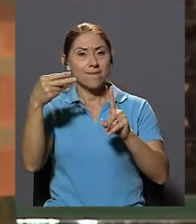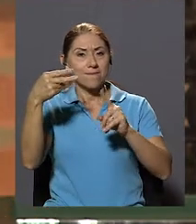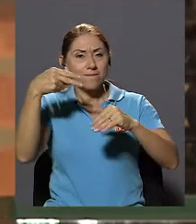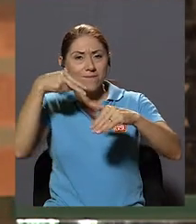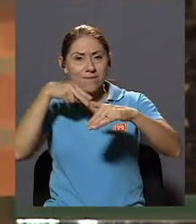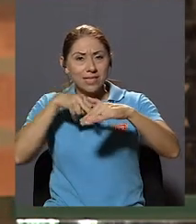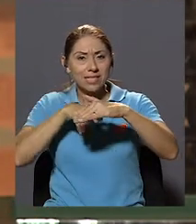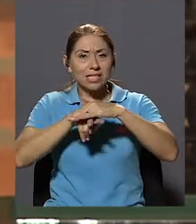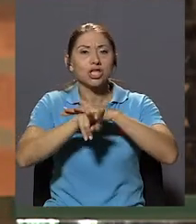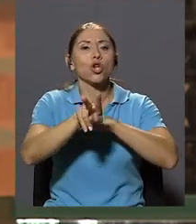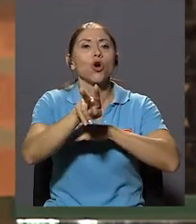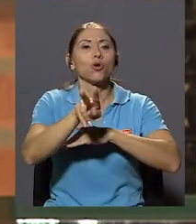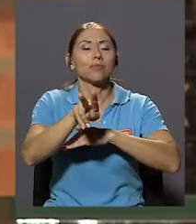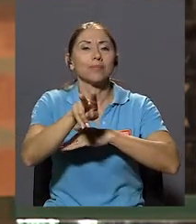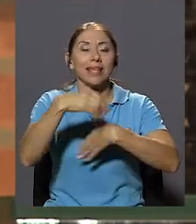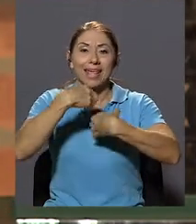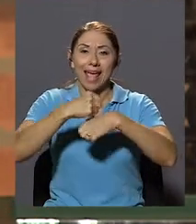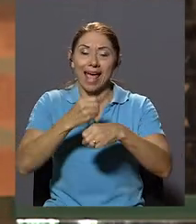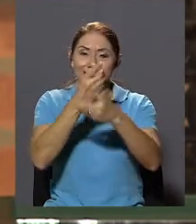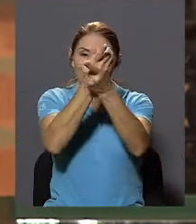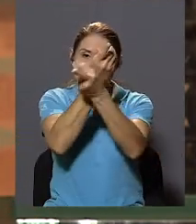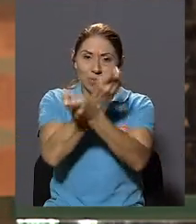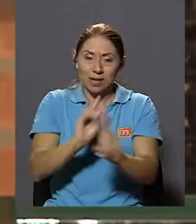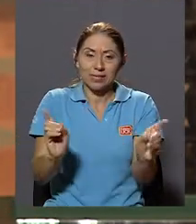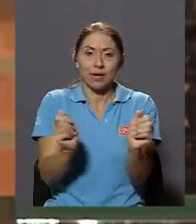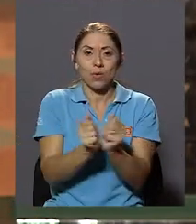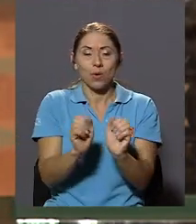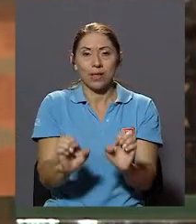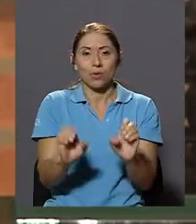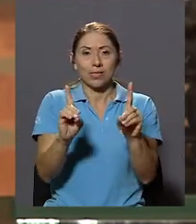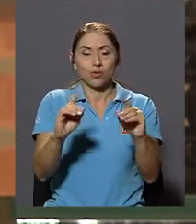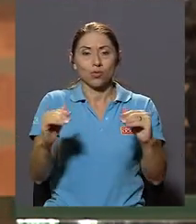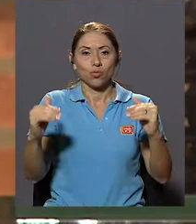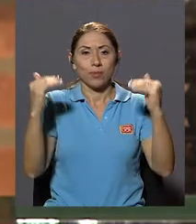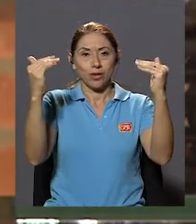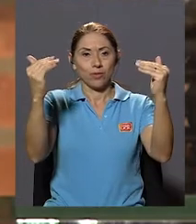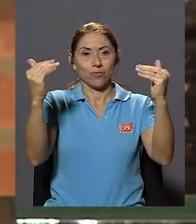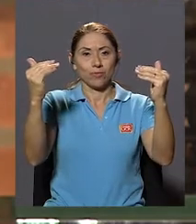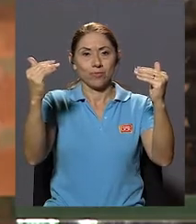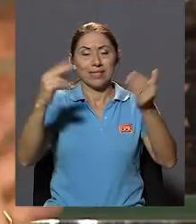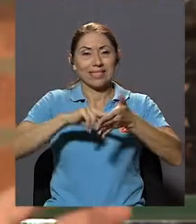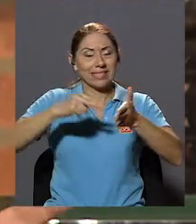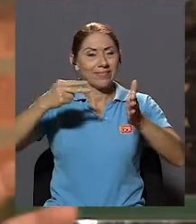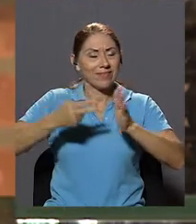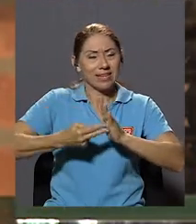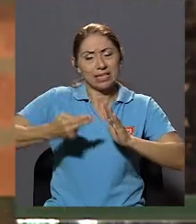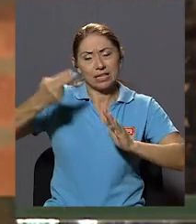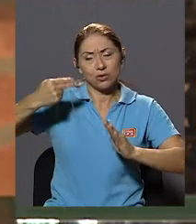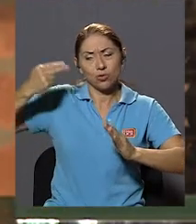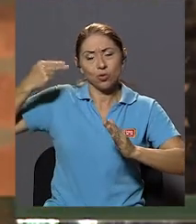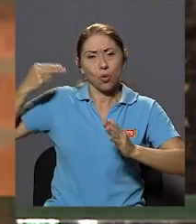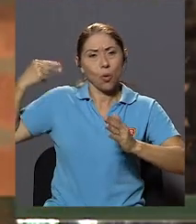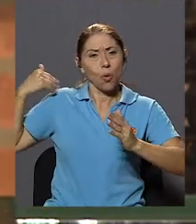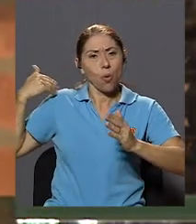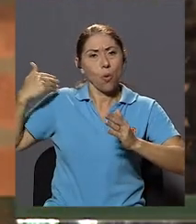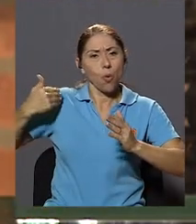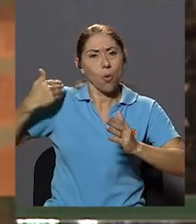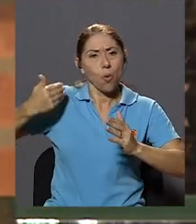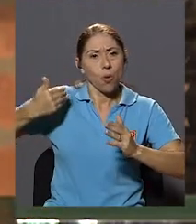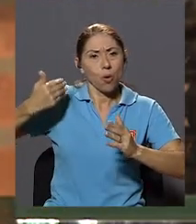Democratizadora De la Educación Superior Es sin duda Alguna Algo que a lo largo De la historia Hemos ido